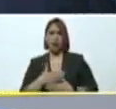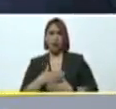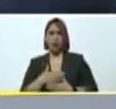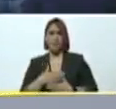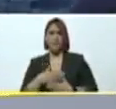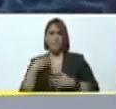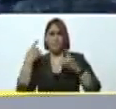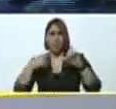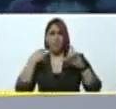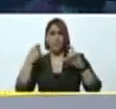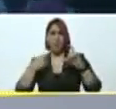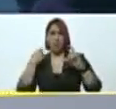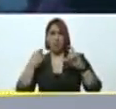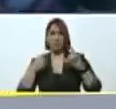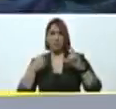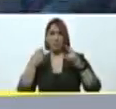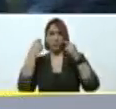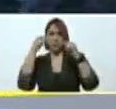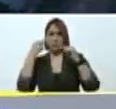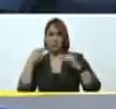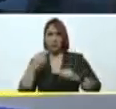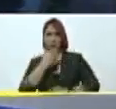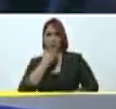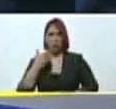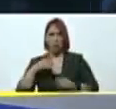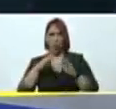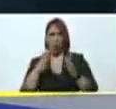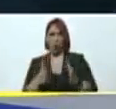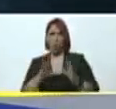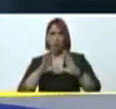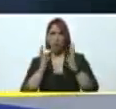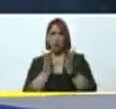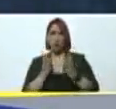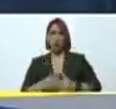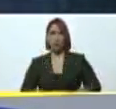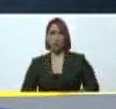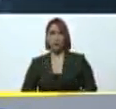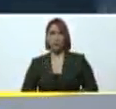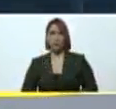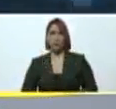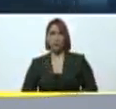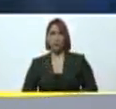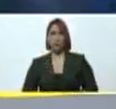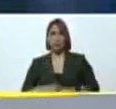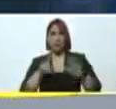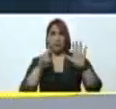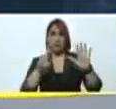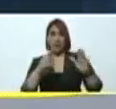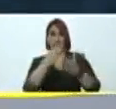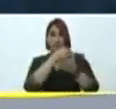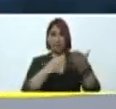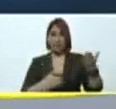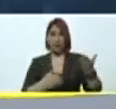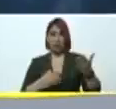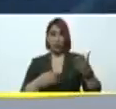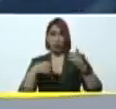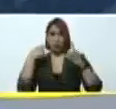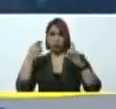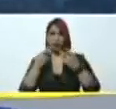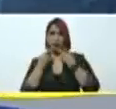a nivel de las mejores series del mundo. son los primeros seis capítulos que se van a pasar